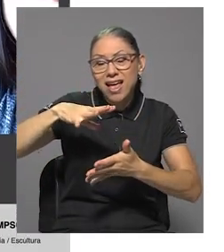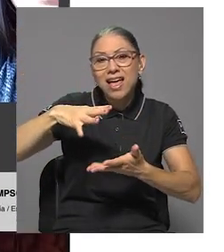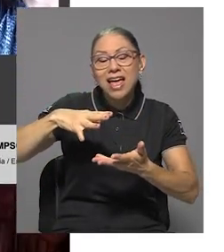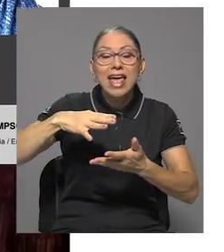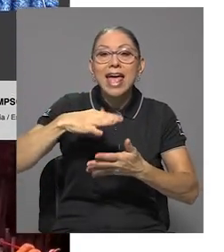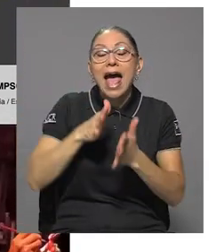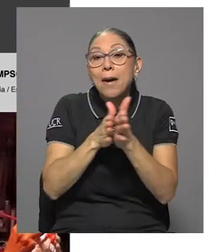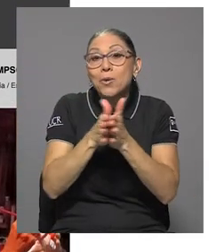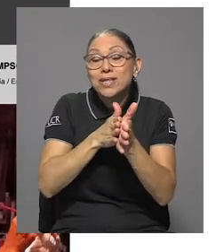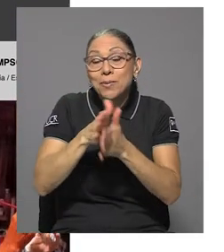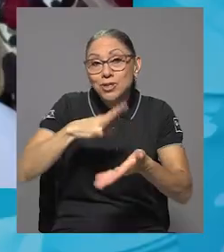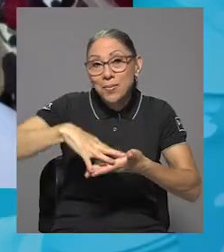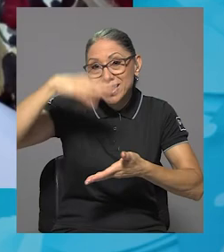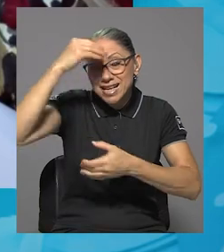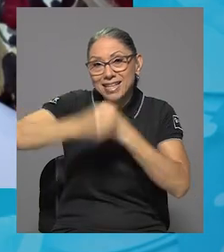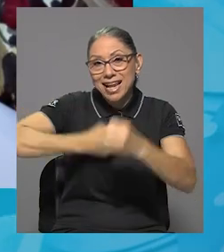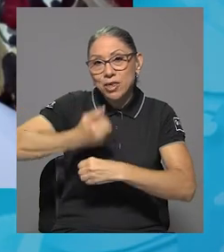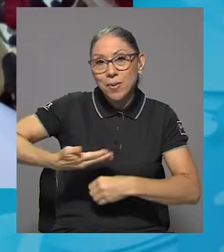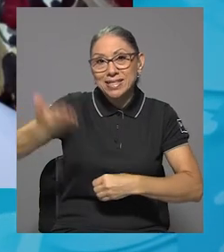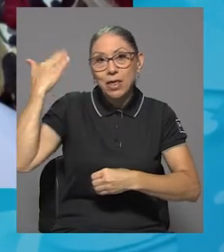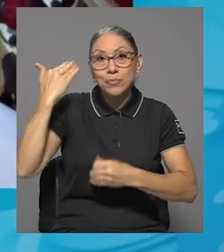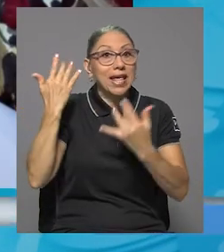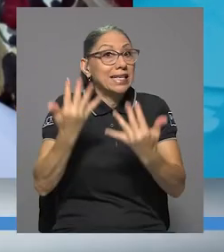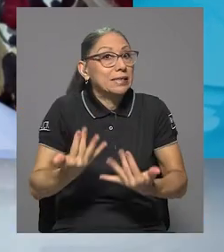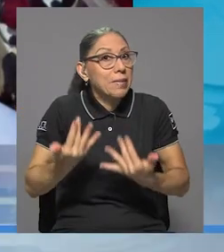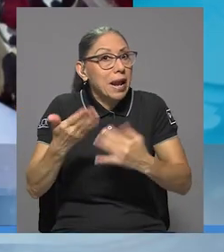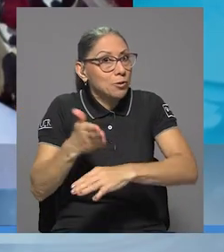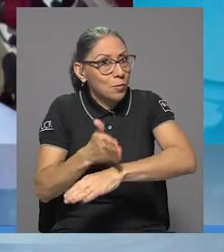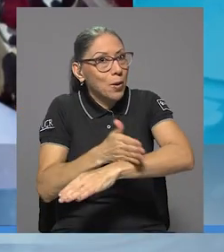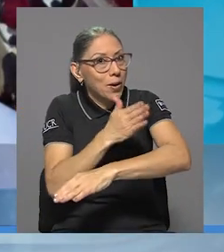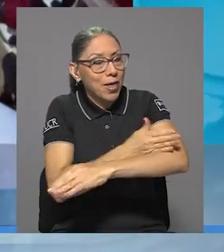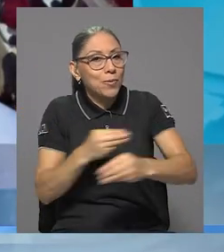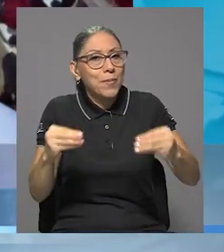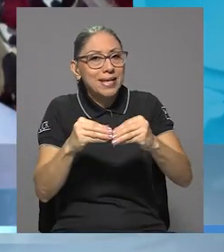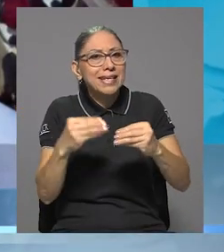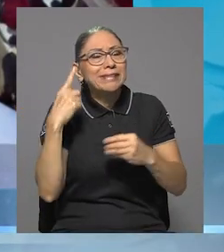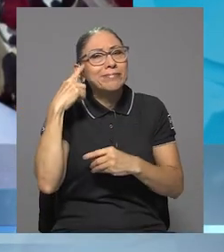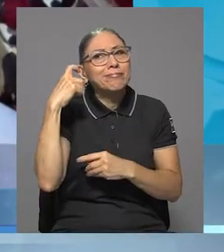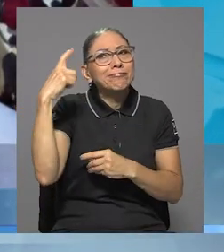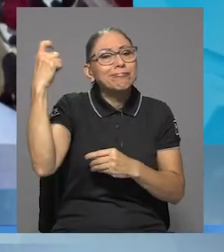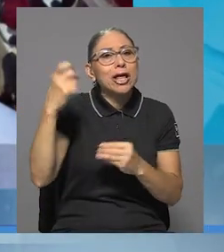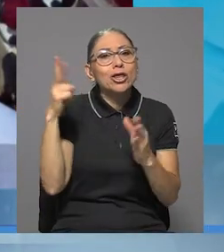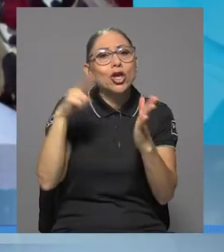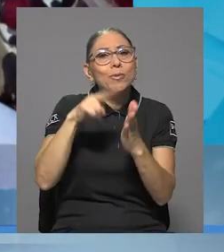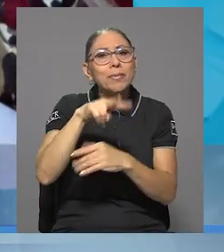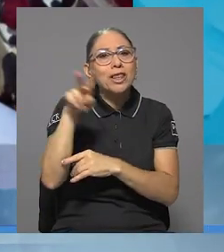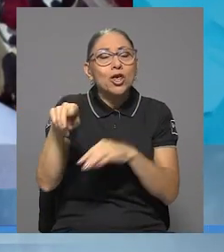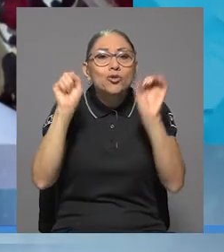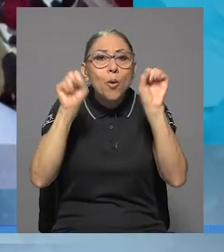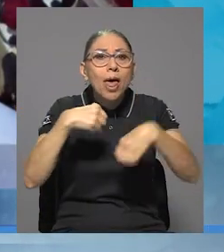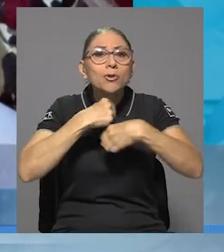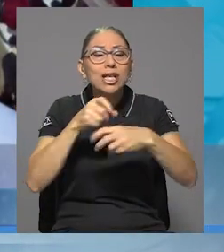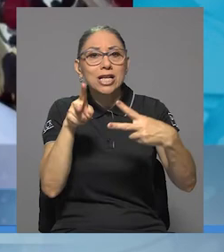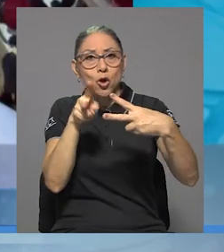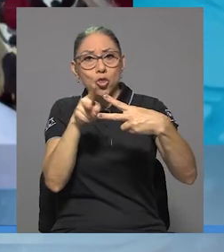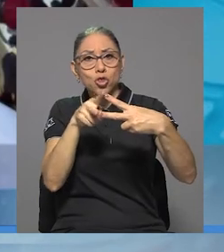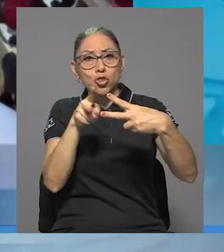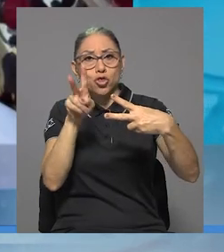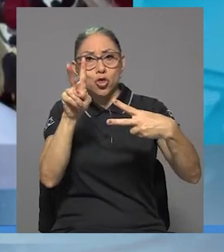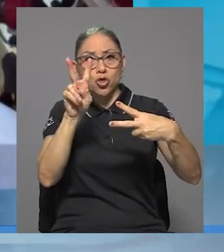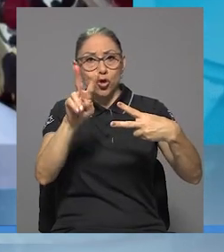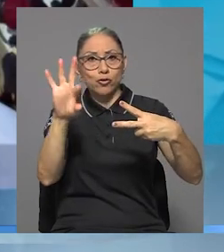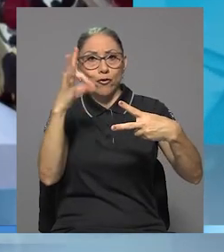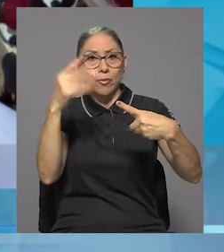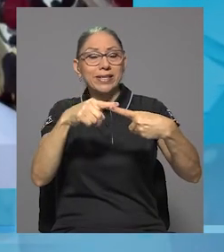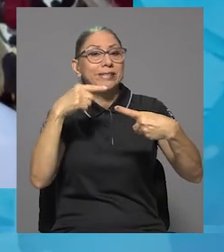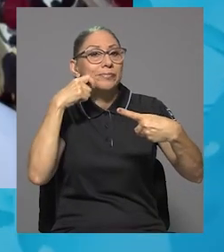mejorado un poco más. Soñamos que para el 2022 podamos hacerlo en las dos modalidades, porque si hay algo